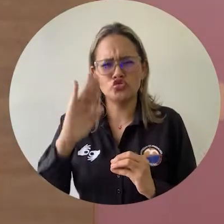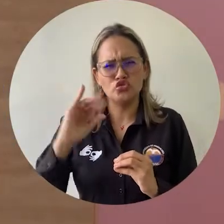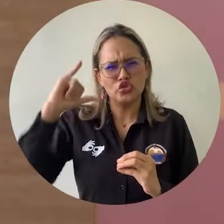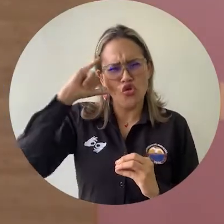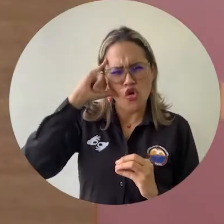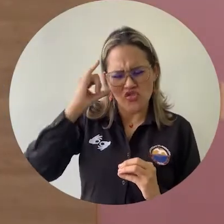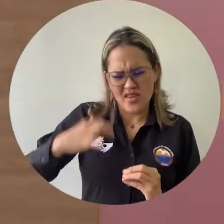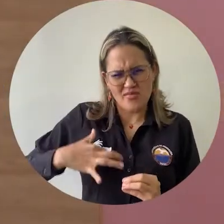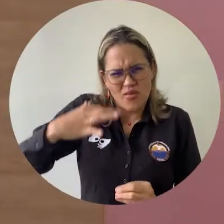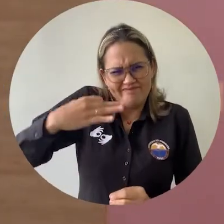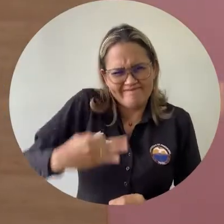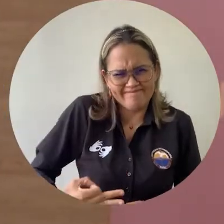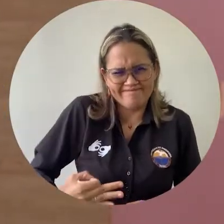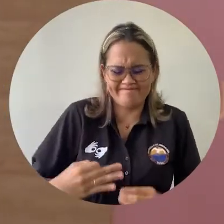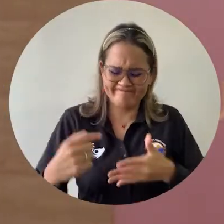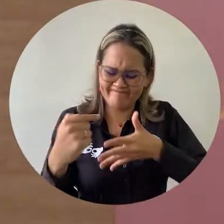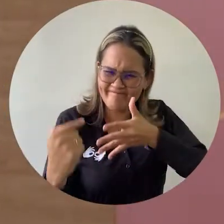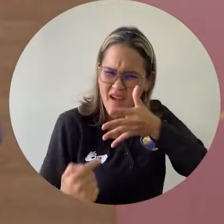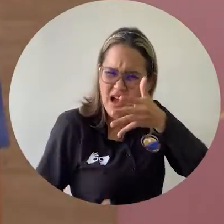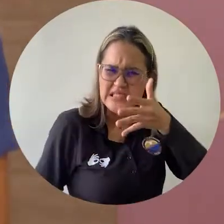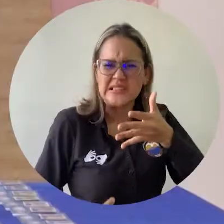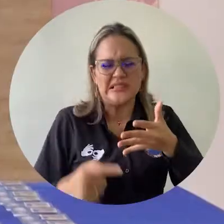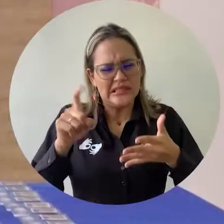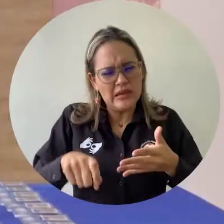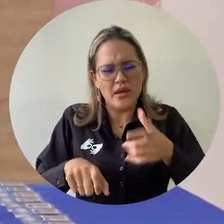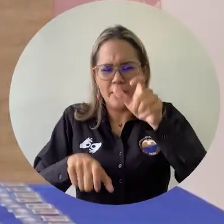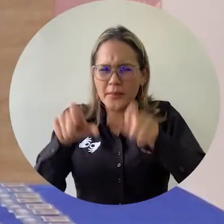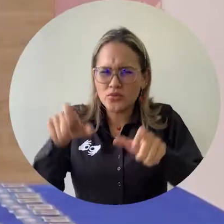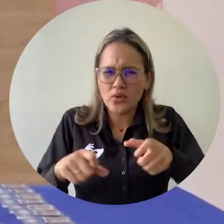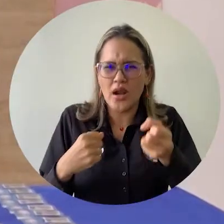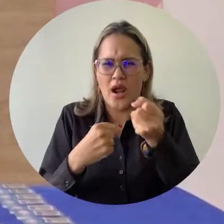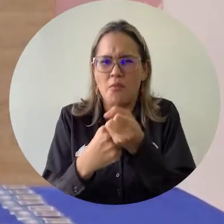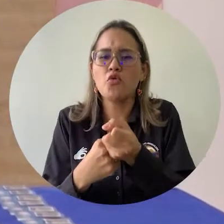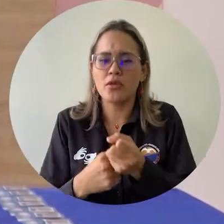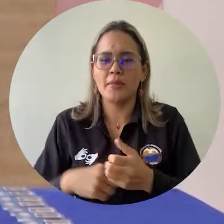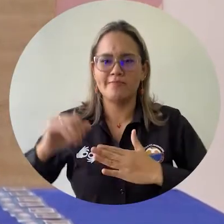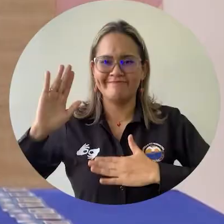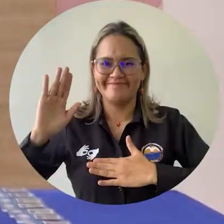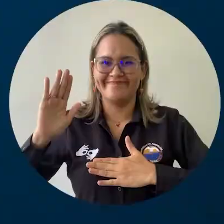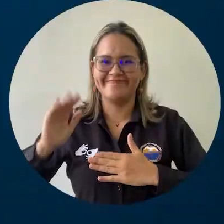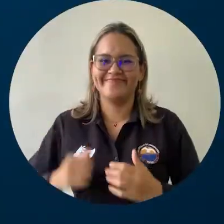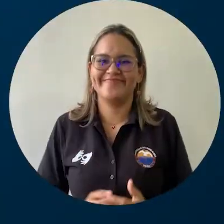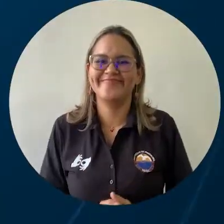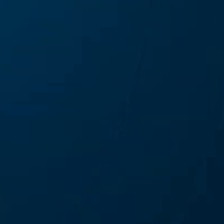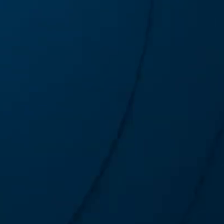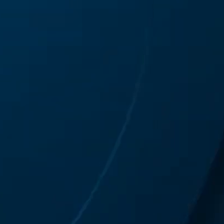deontológico del psicólogo con el que aceptaron su compromiso ético y servicio humanizado a la sociedad.